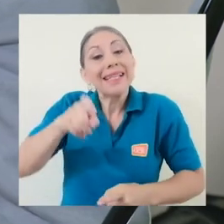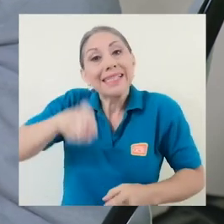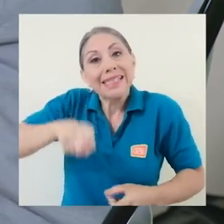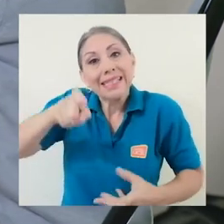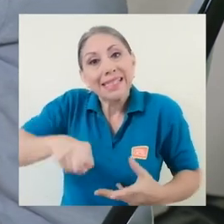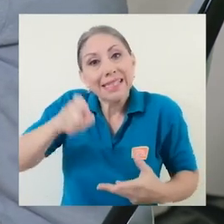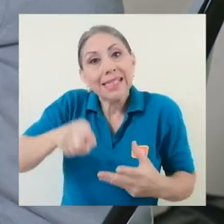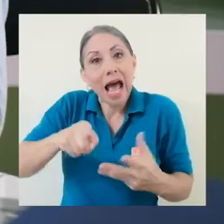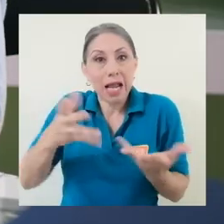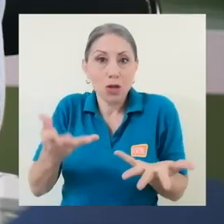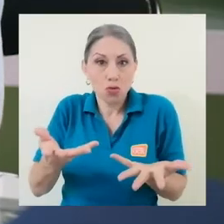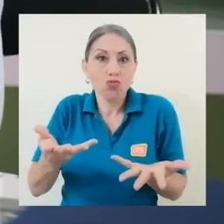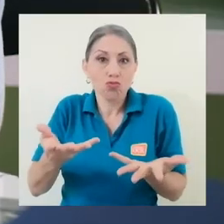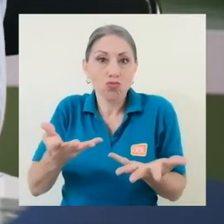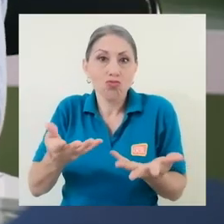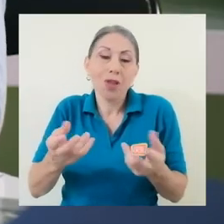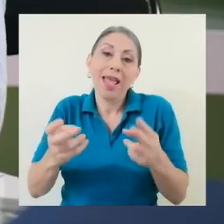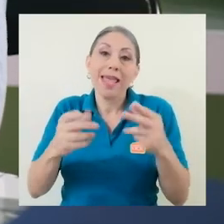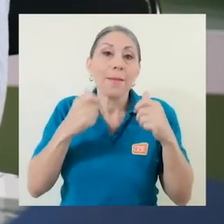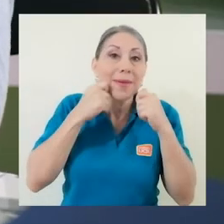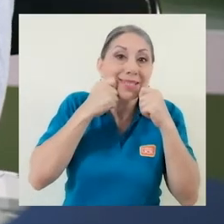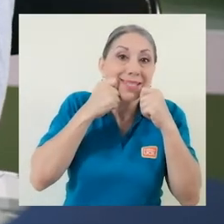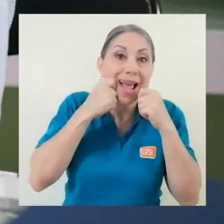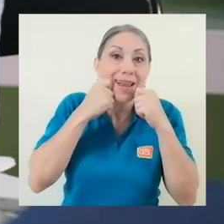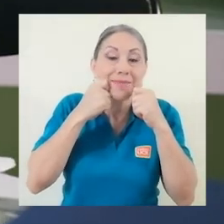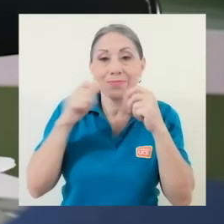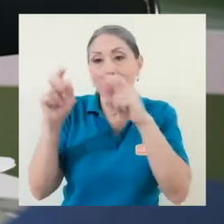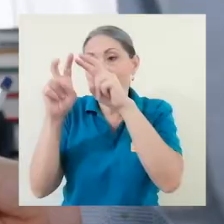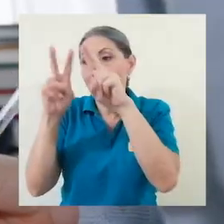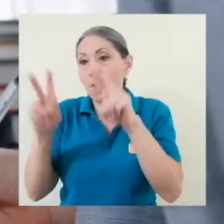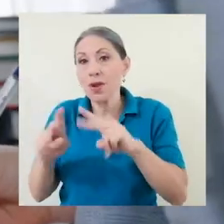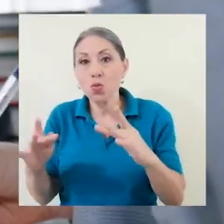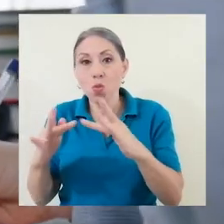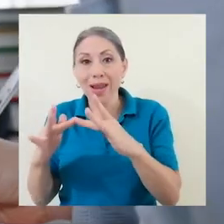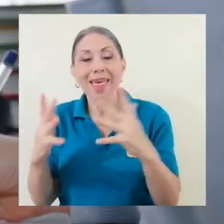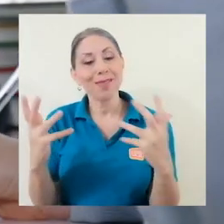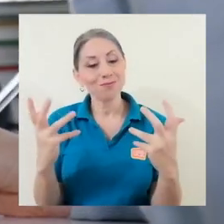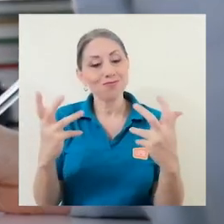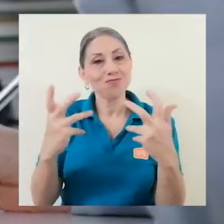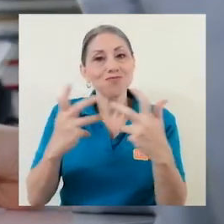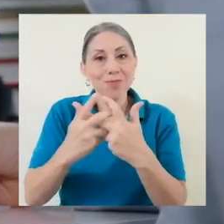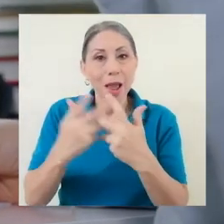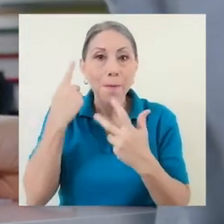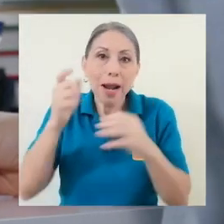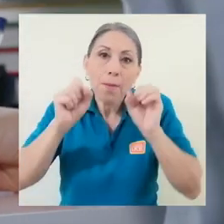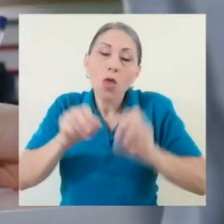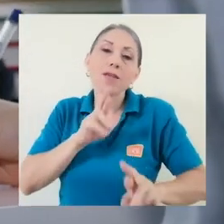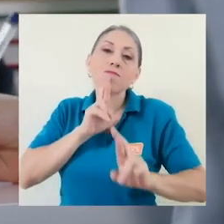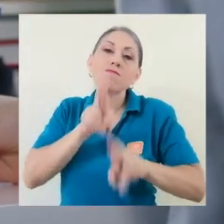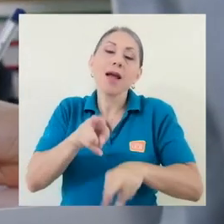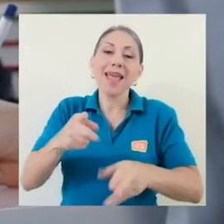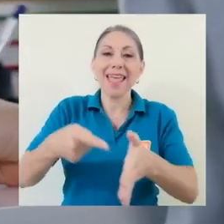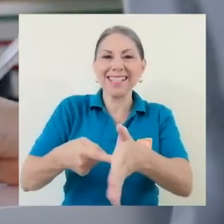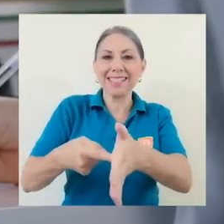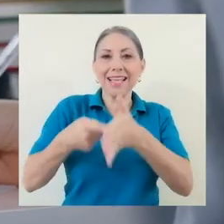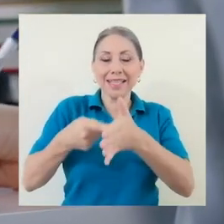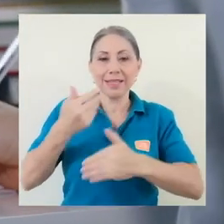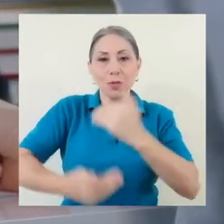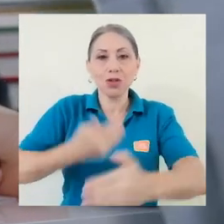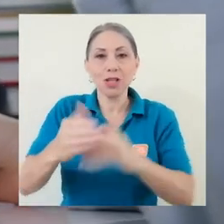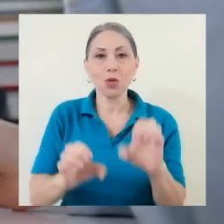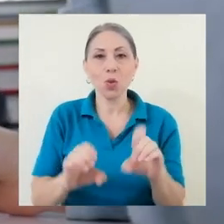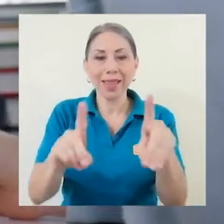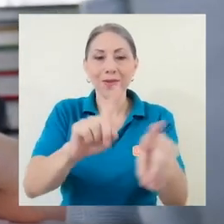complementariedad entre lo virtual y lo presencial para dar respuestas acertadas a las exigencias del proceso